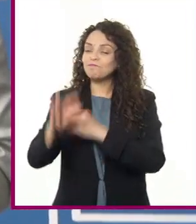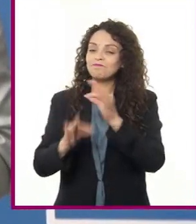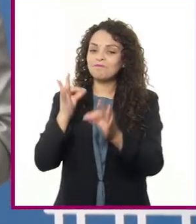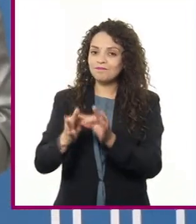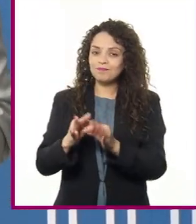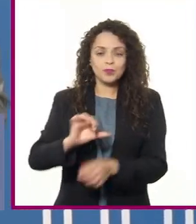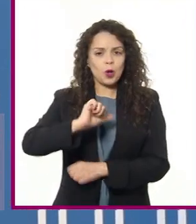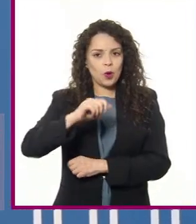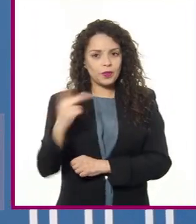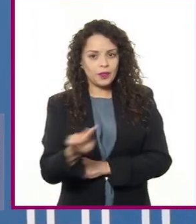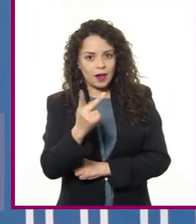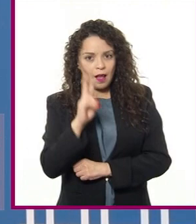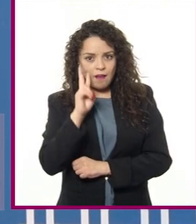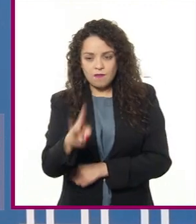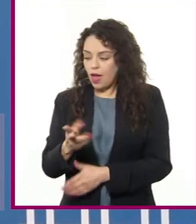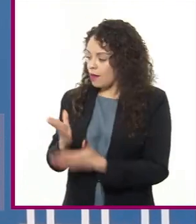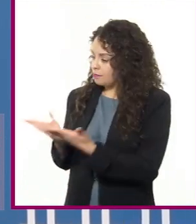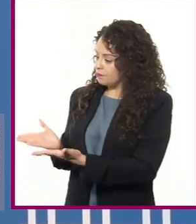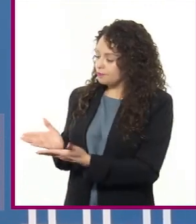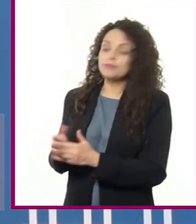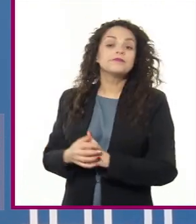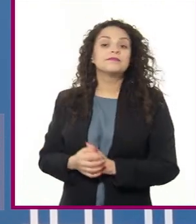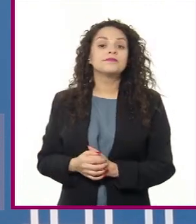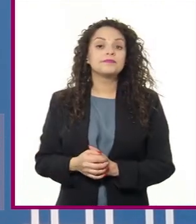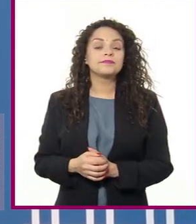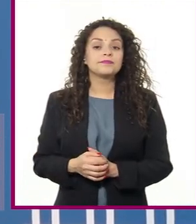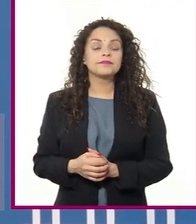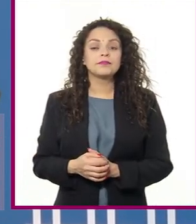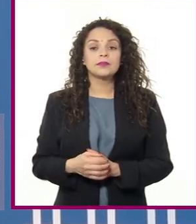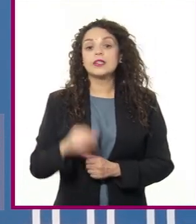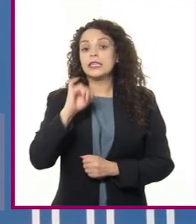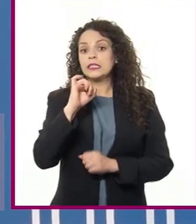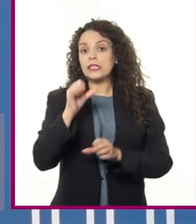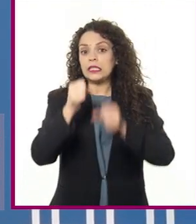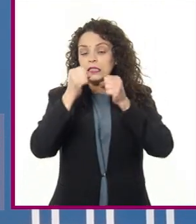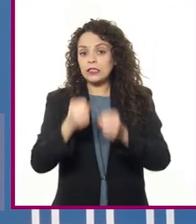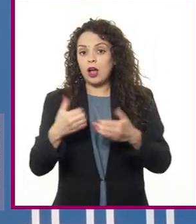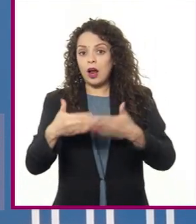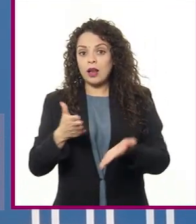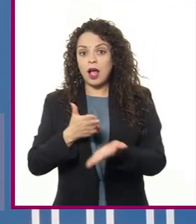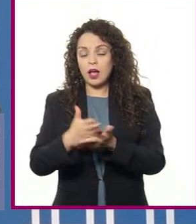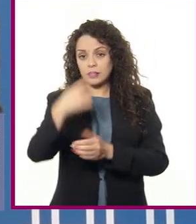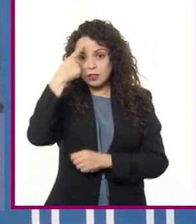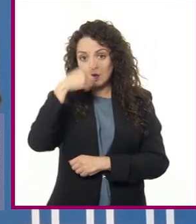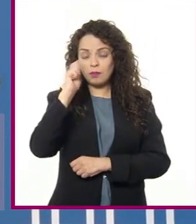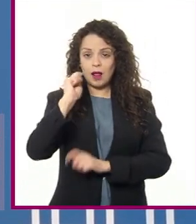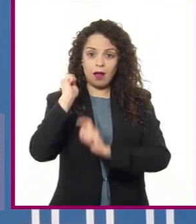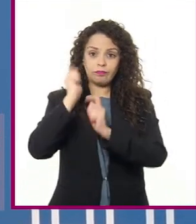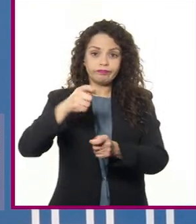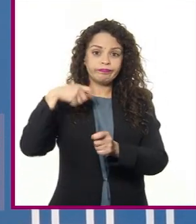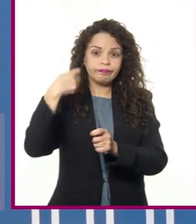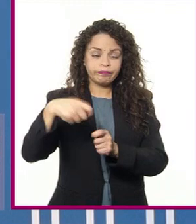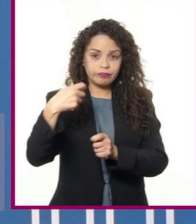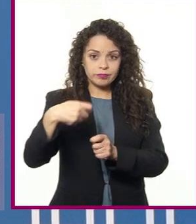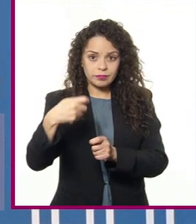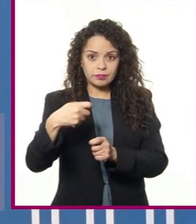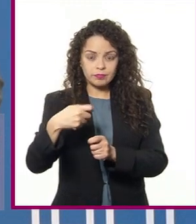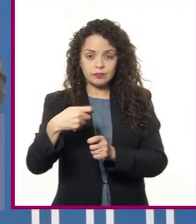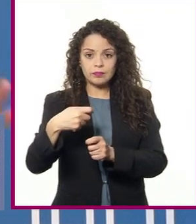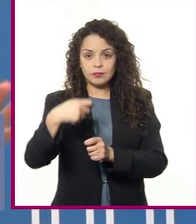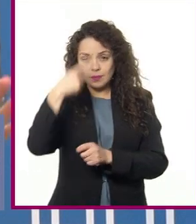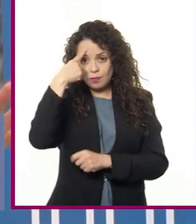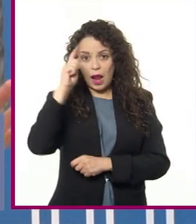pregunta. Una alternativa para garantizar el acceso a los recursos pesqueros frenando la